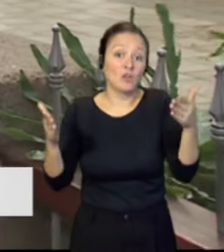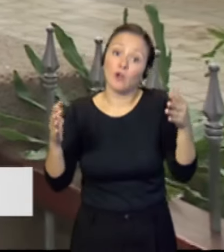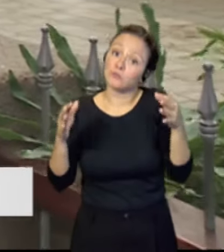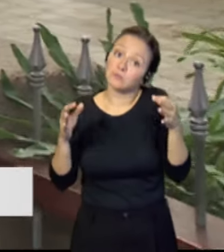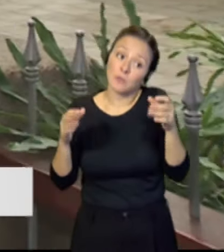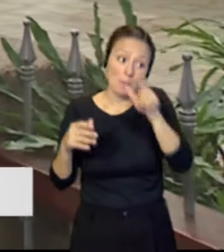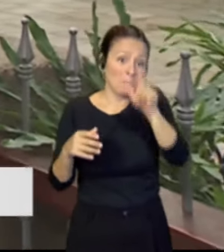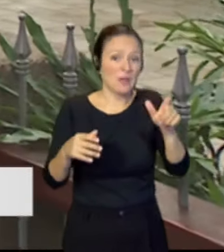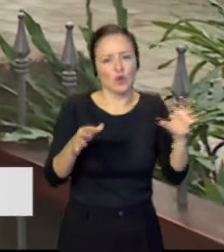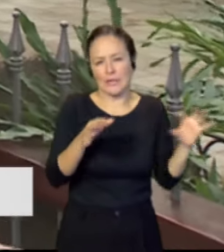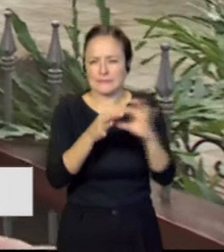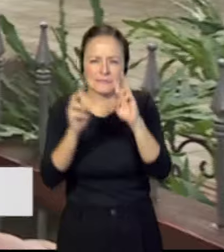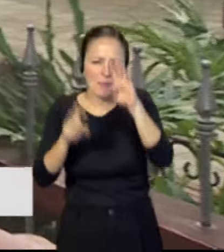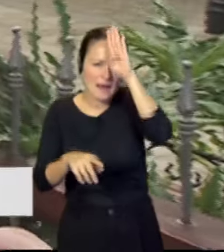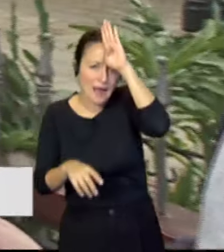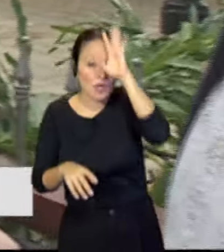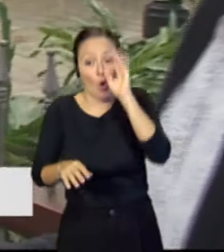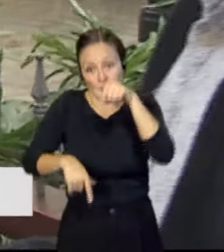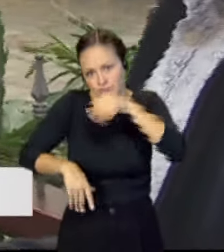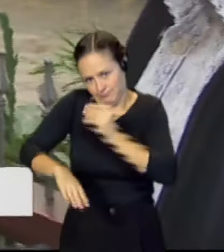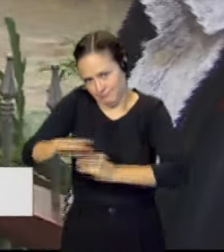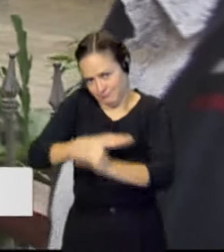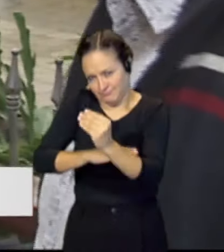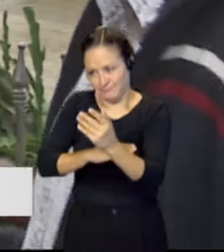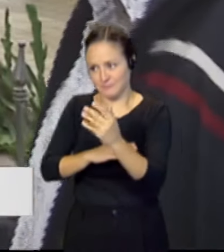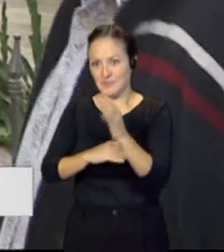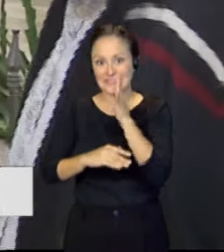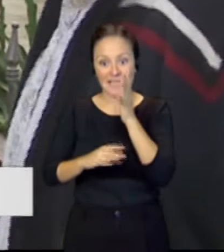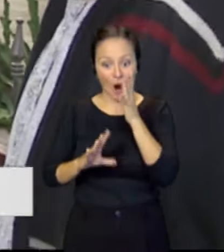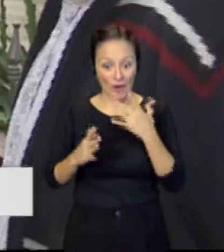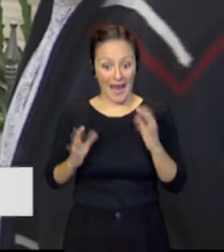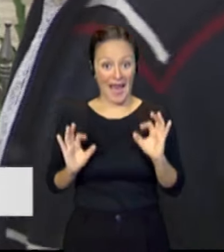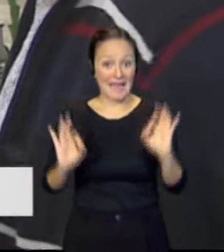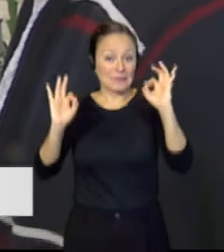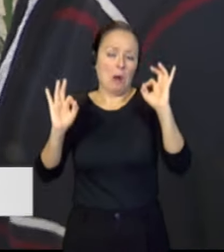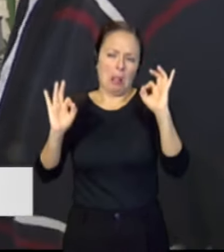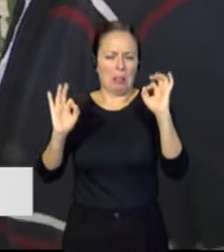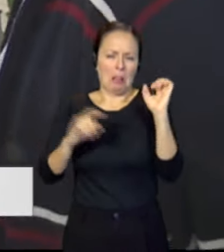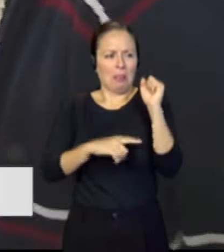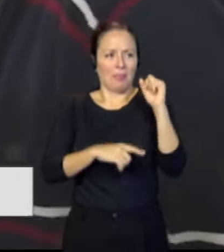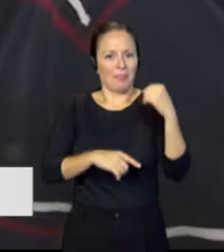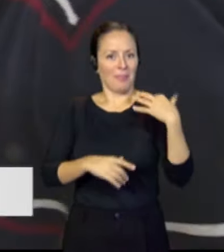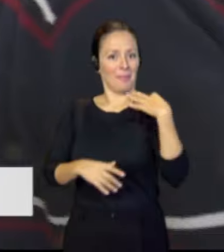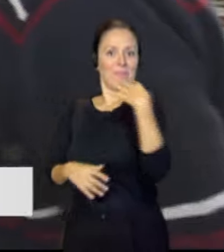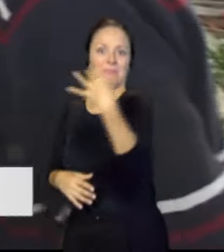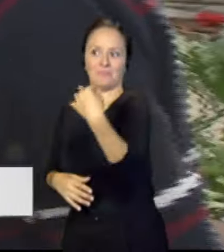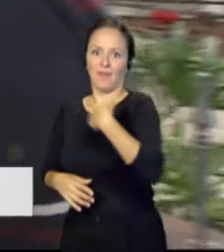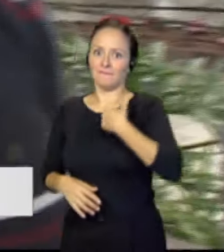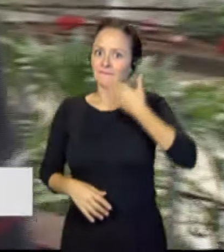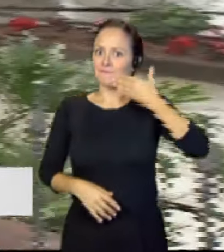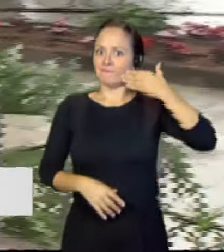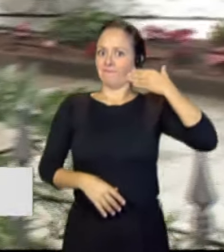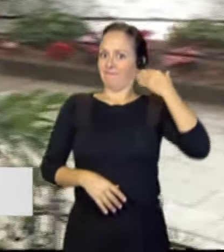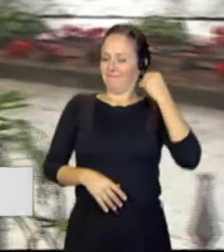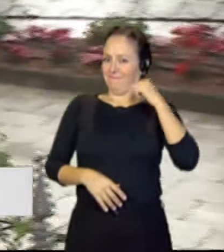relacionadas con Galdar o naturales de Galdar, esa excepcionalidad nos llena de orgullo. Tan solo, si no recuerdo mal, dos